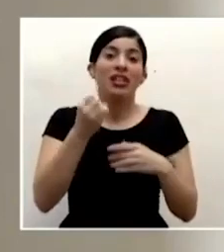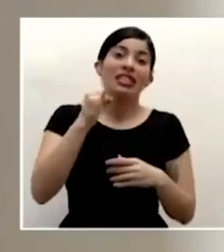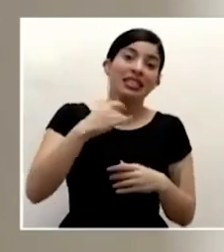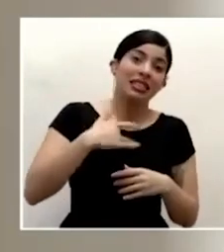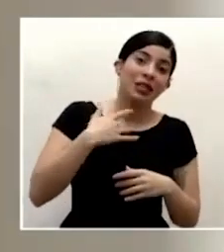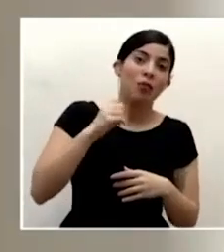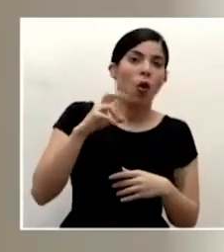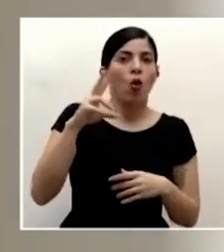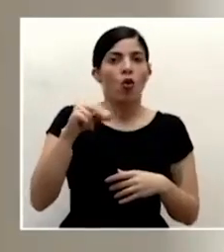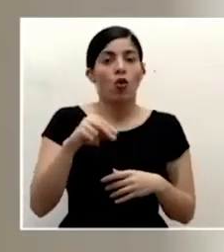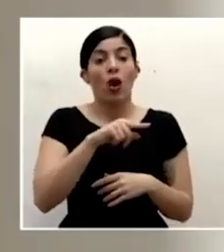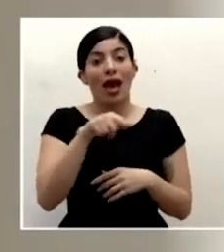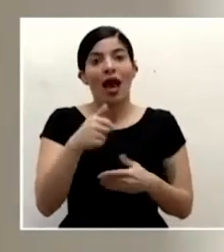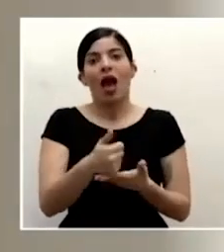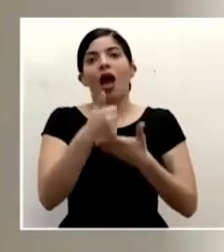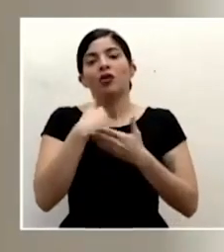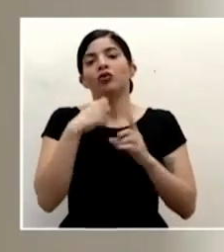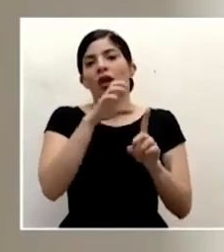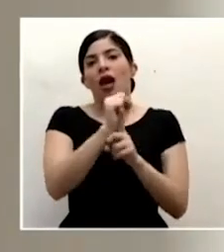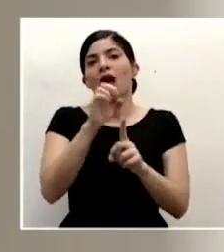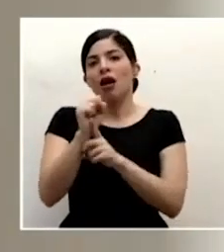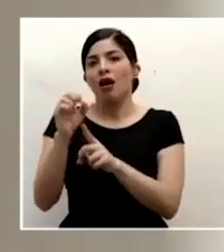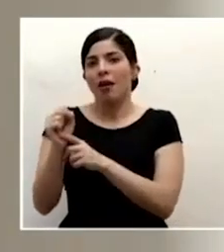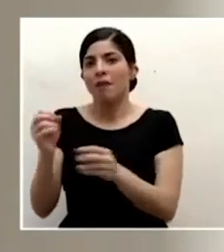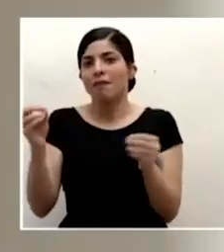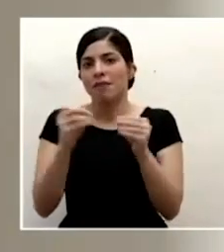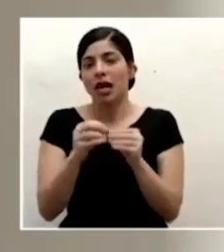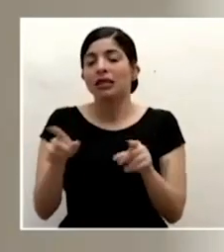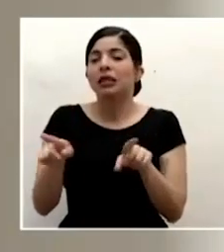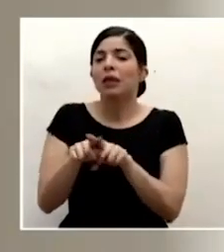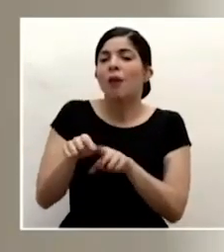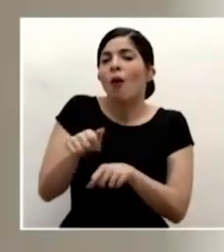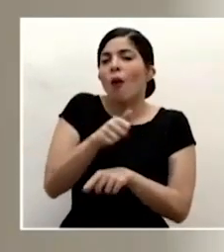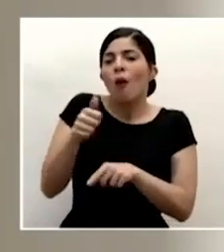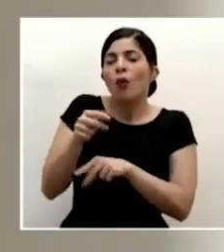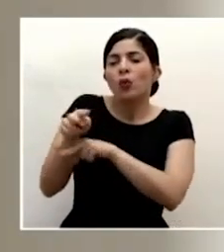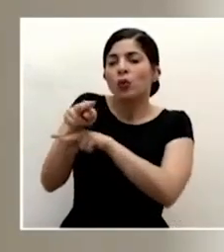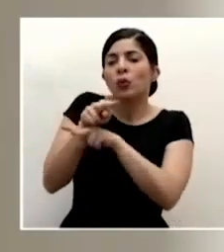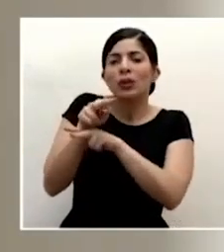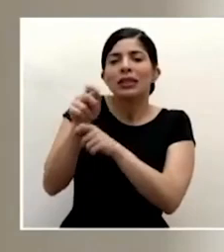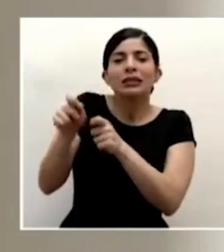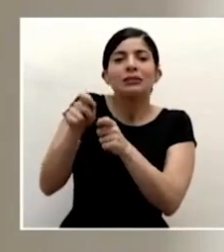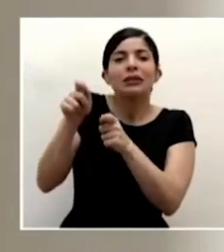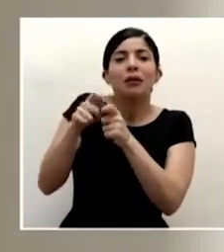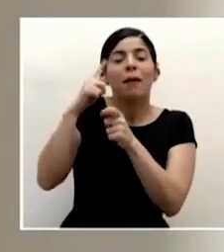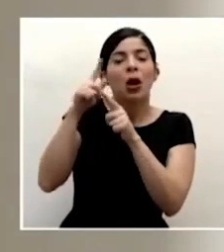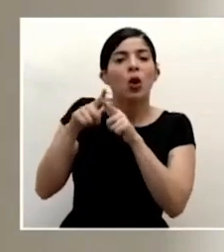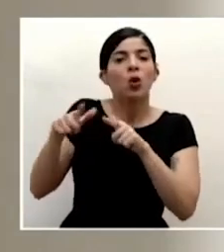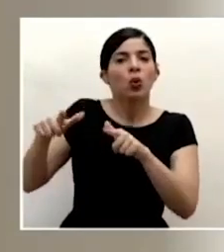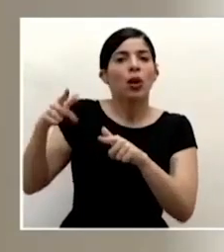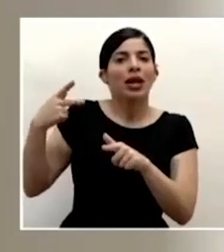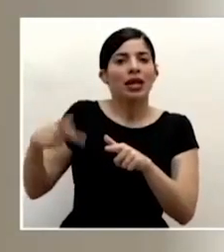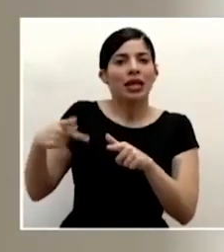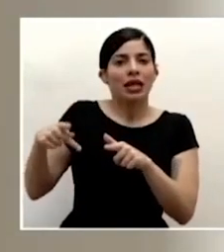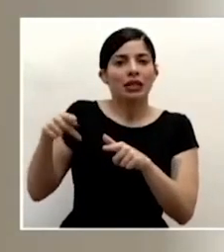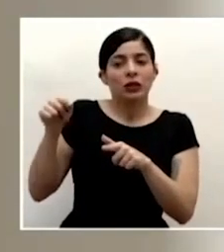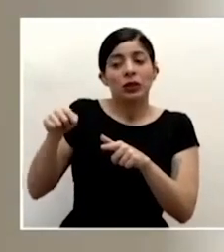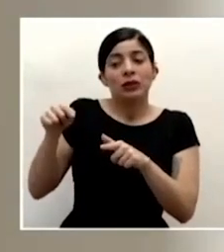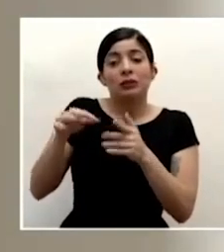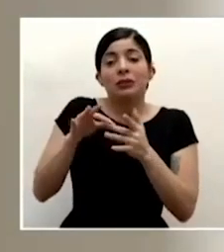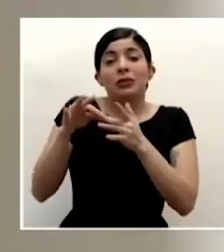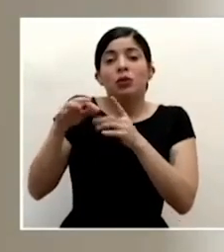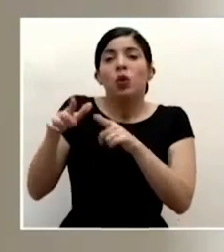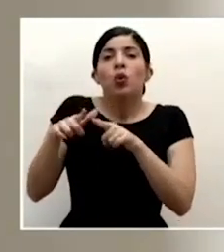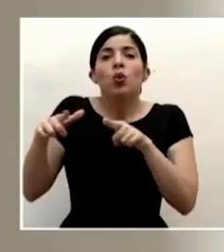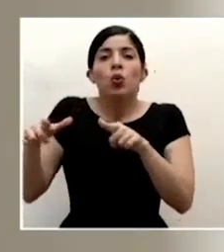también tenemos una vigilancia que es específica para zonas de riesgo que son principalmente zonas en como una densidad